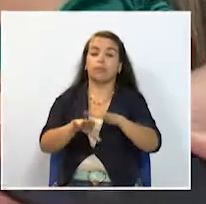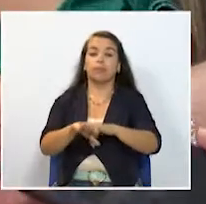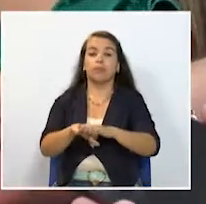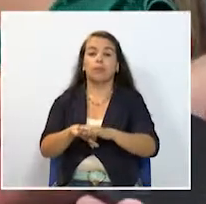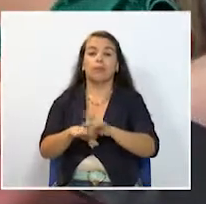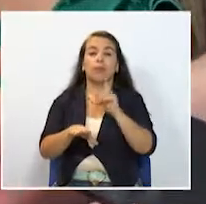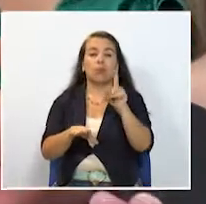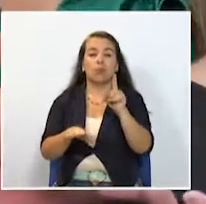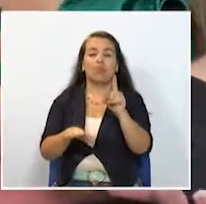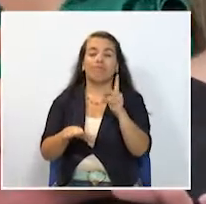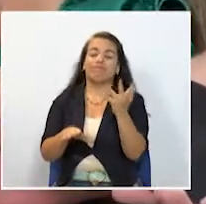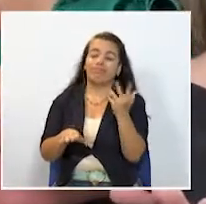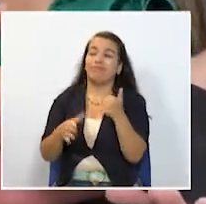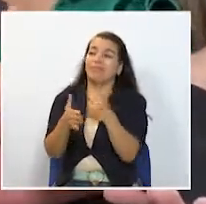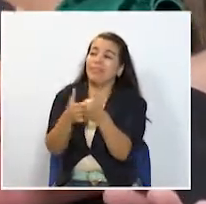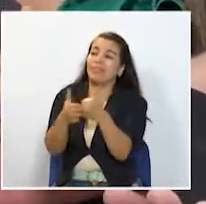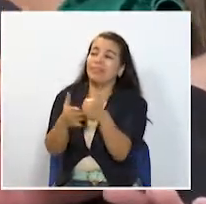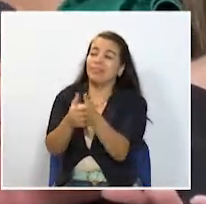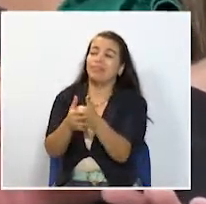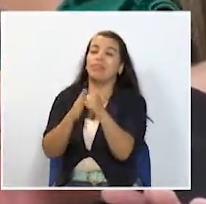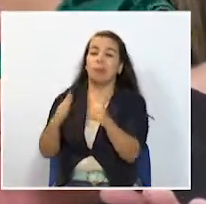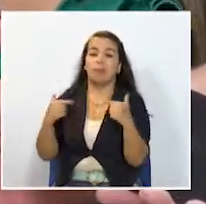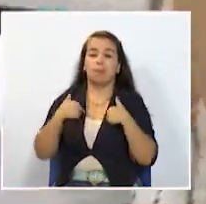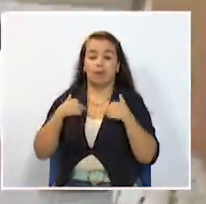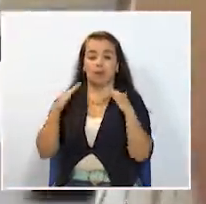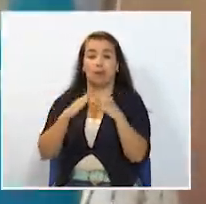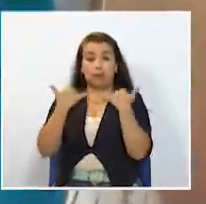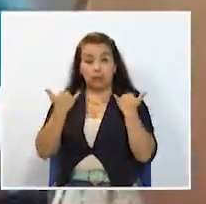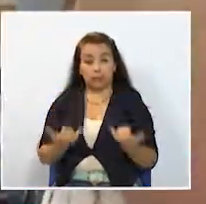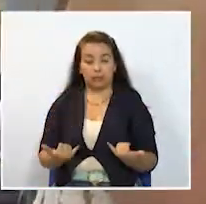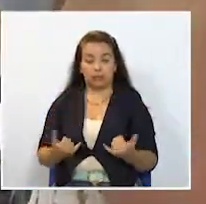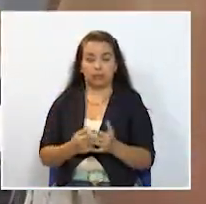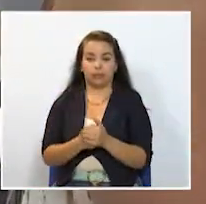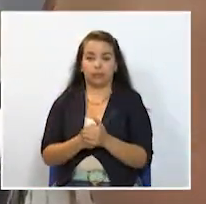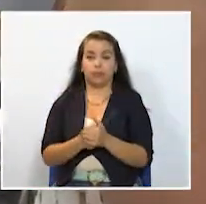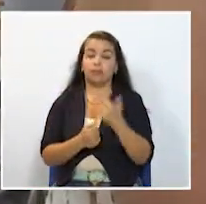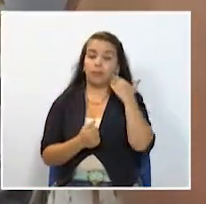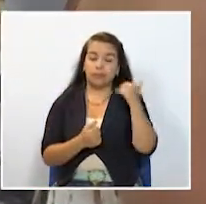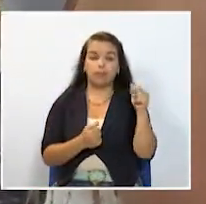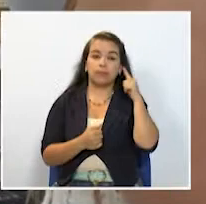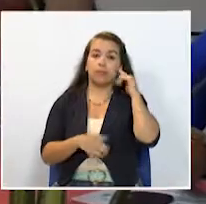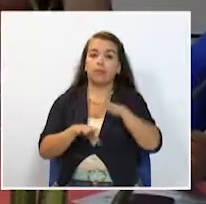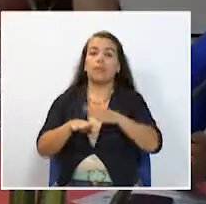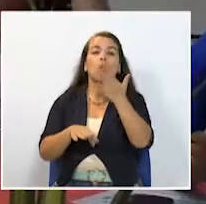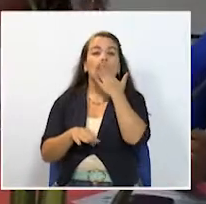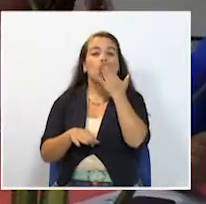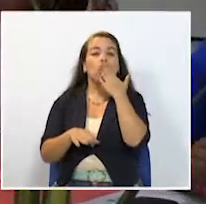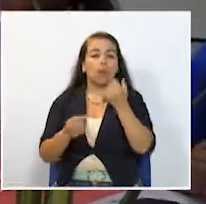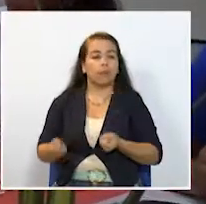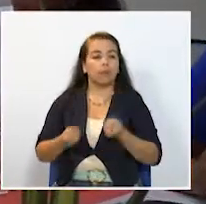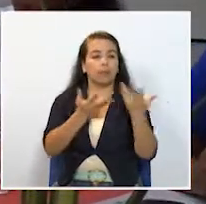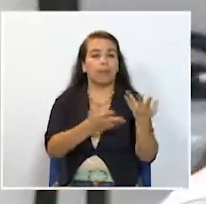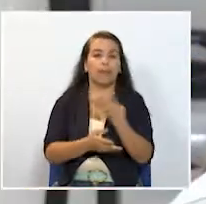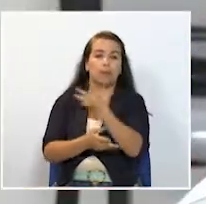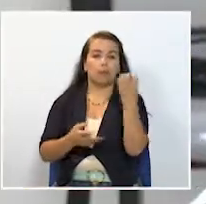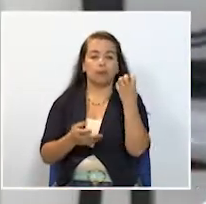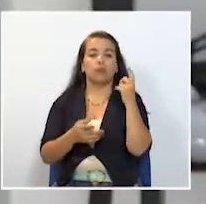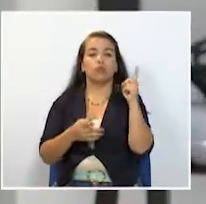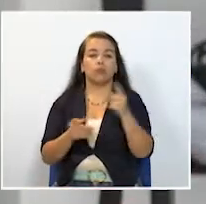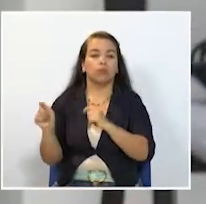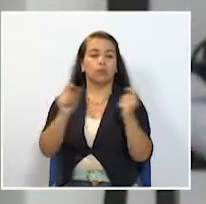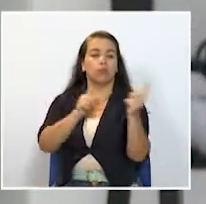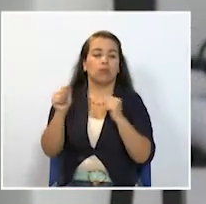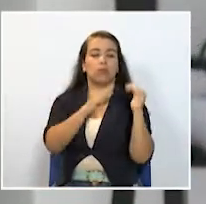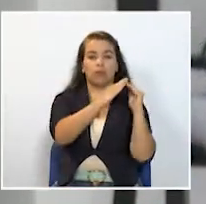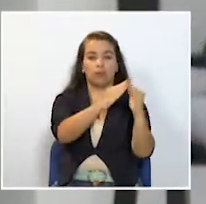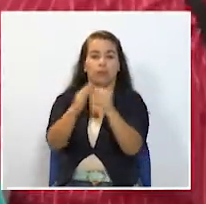gran clamor por el programa Mi Casa Ya La funcionaria dijo que Calarca se beneficiará de más de 400 subsidios de vivienda